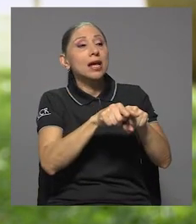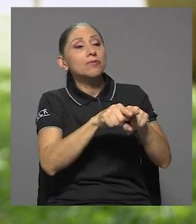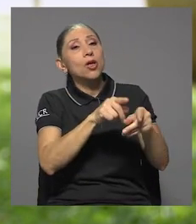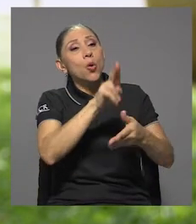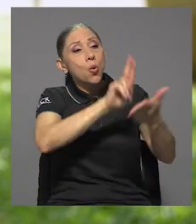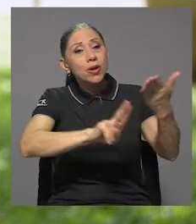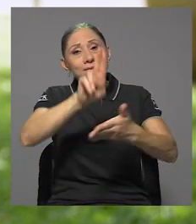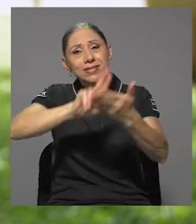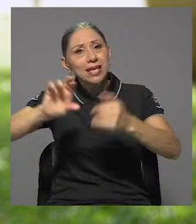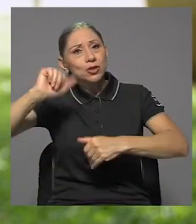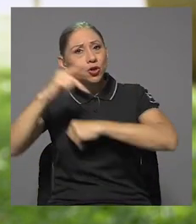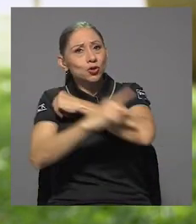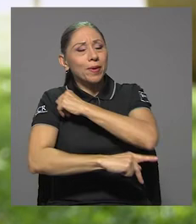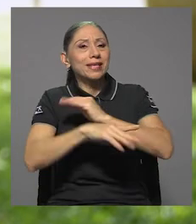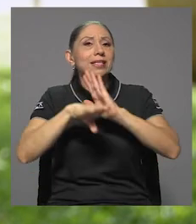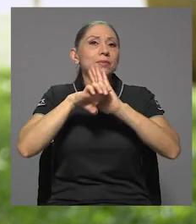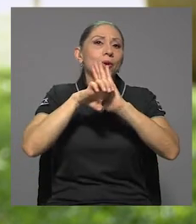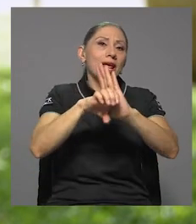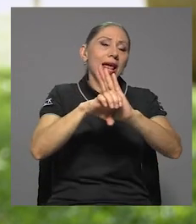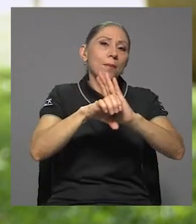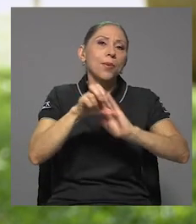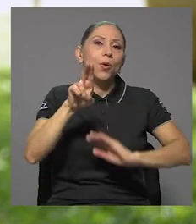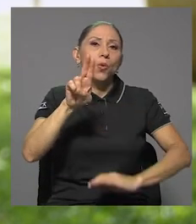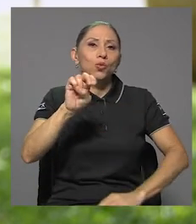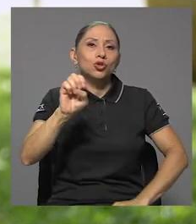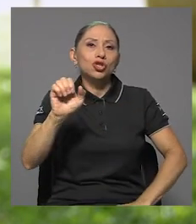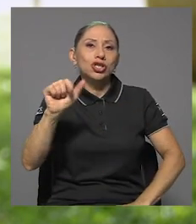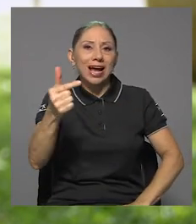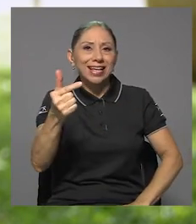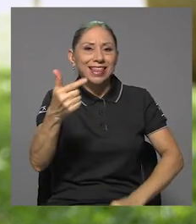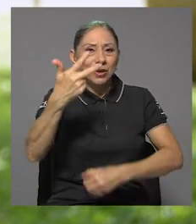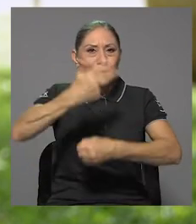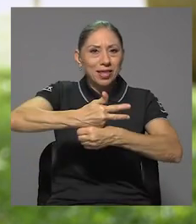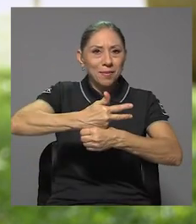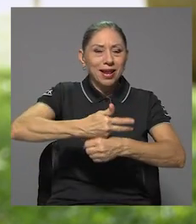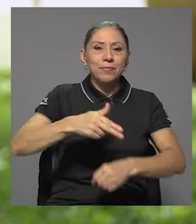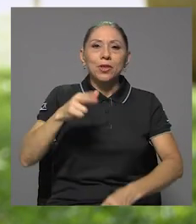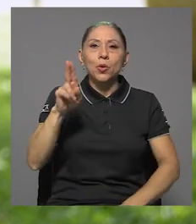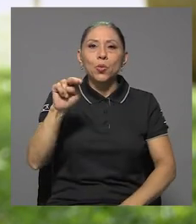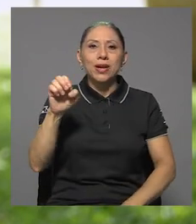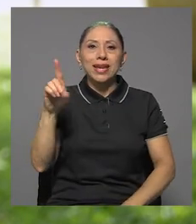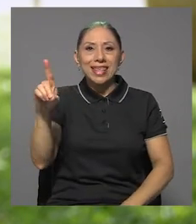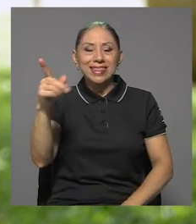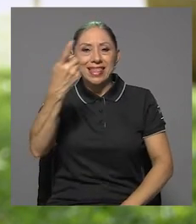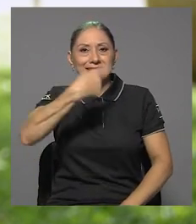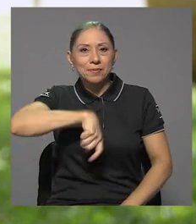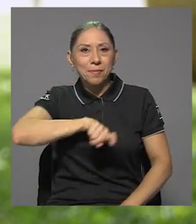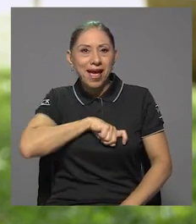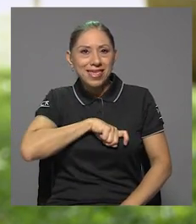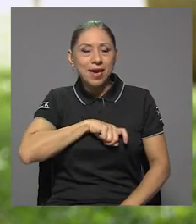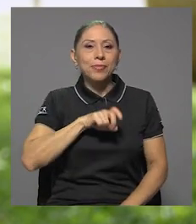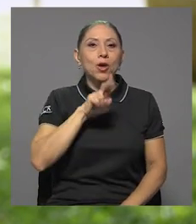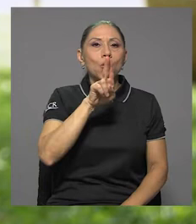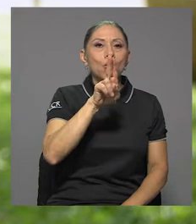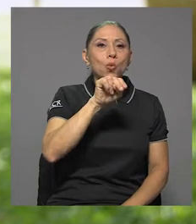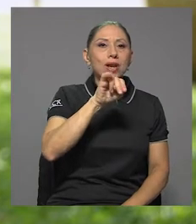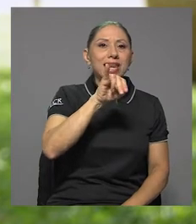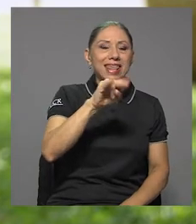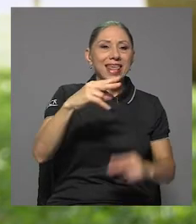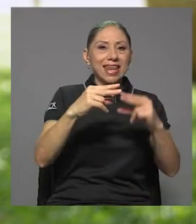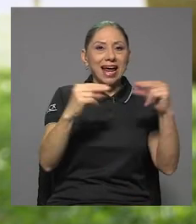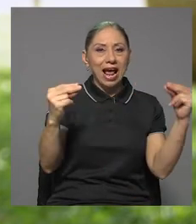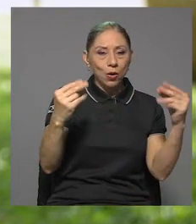otros países, tales como la USAC de Guatemala, la UNIR de España, la UNI de